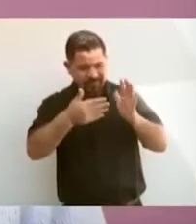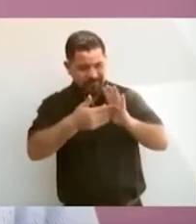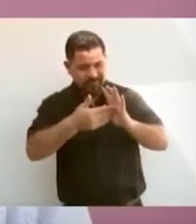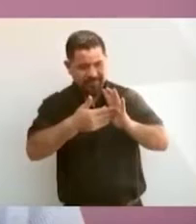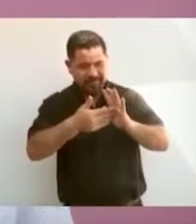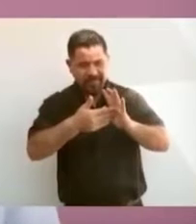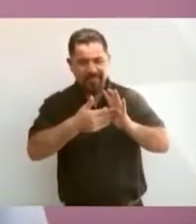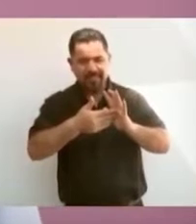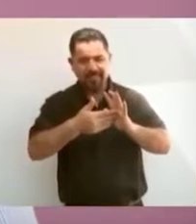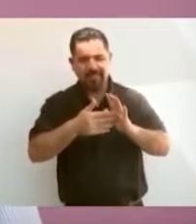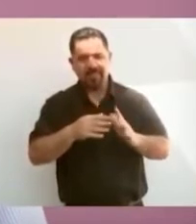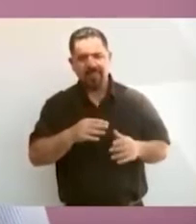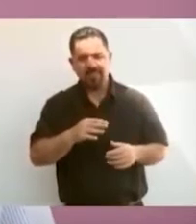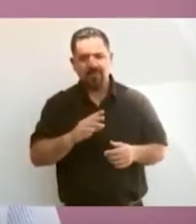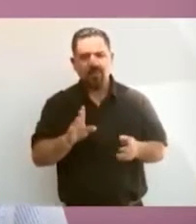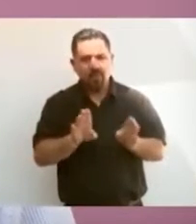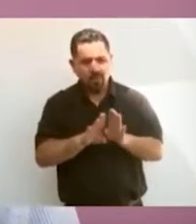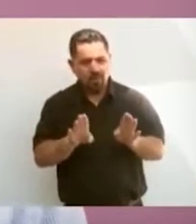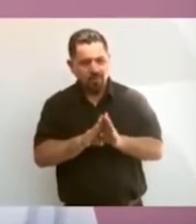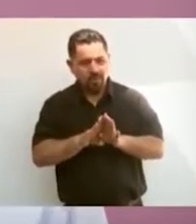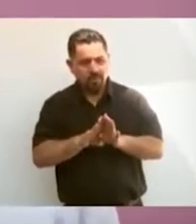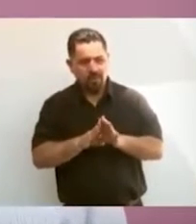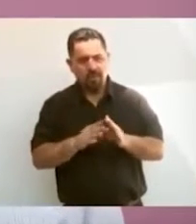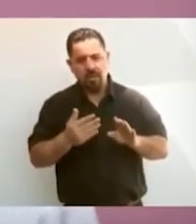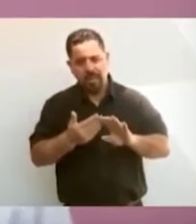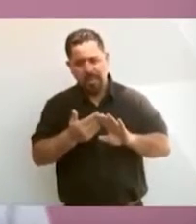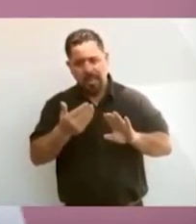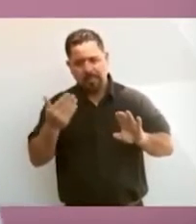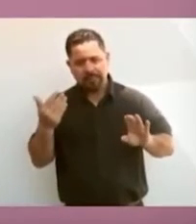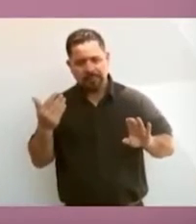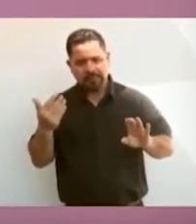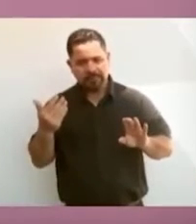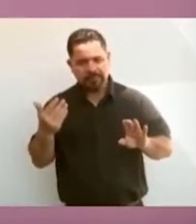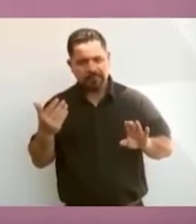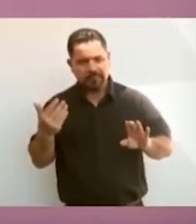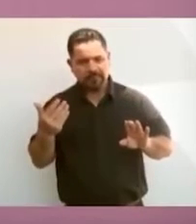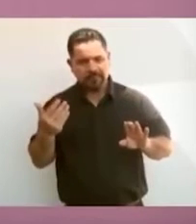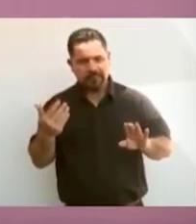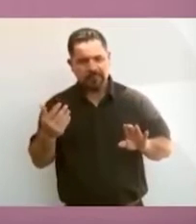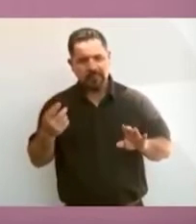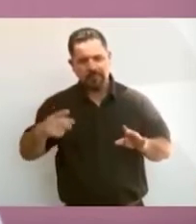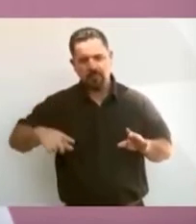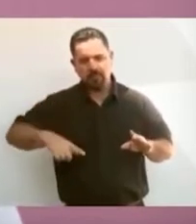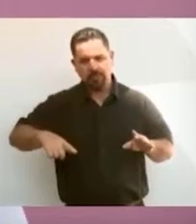concebimos desde antes de llegar al gobierno,